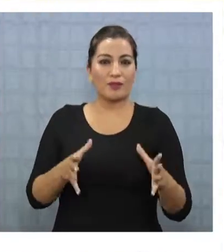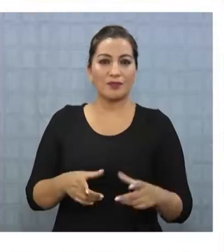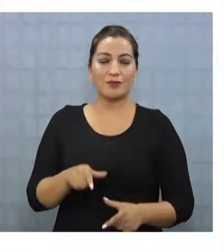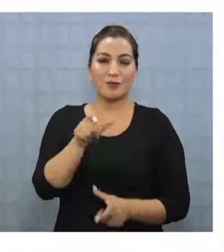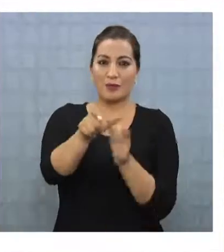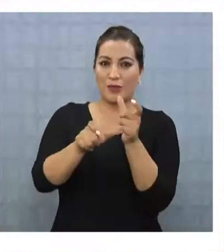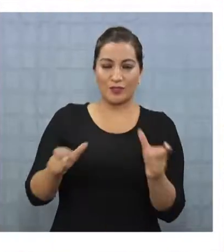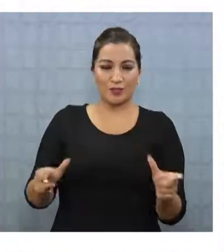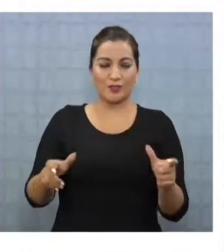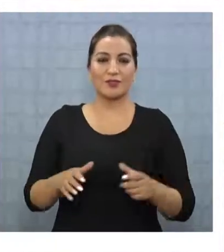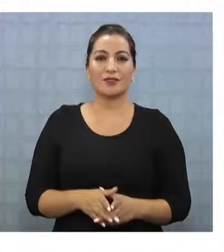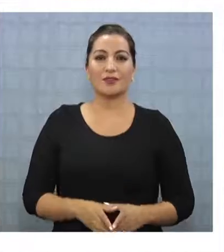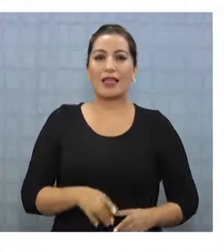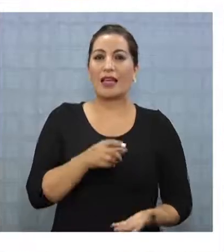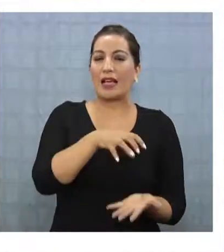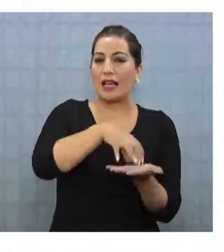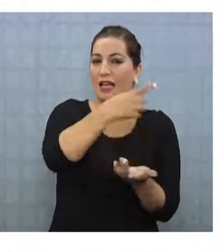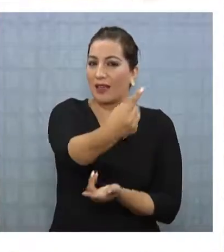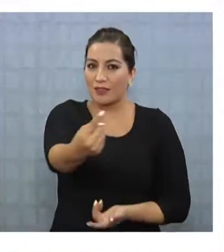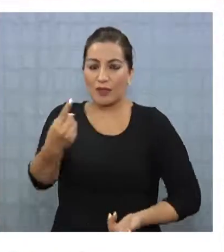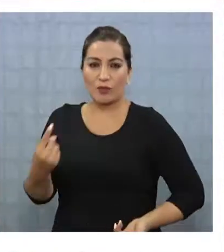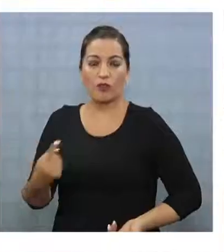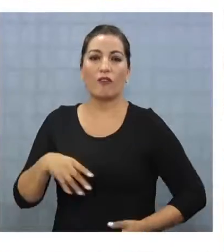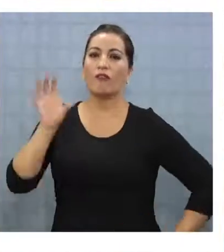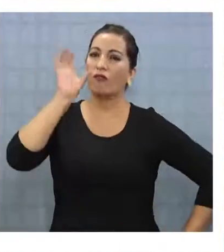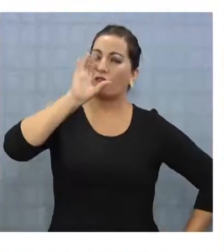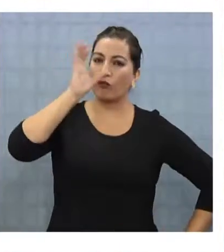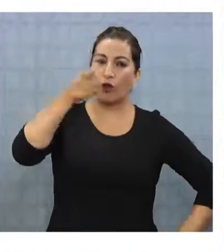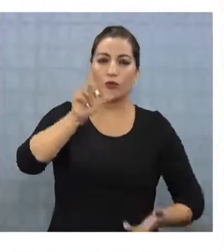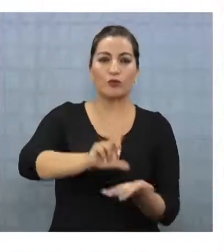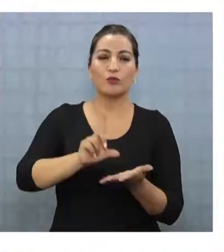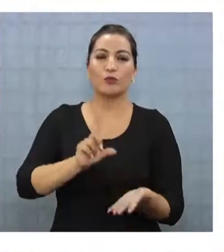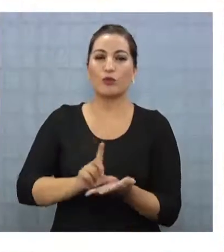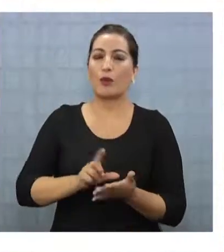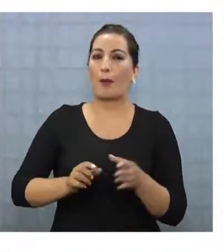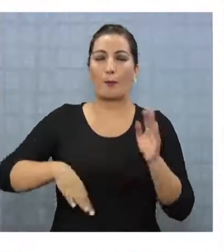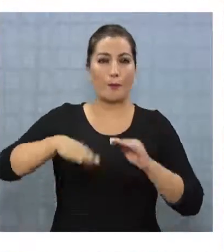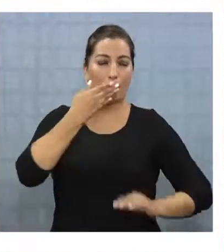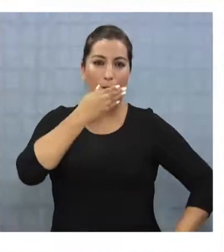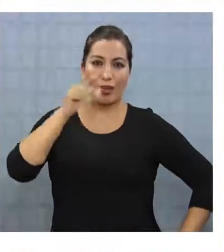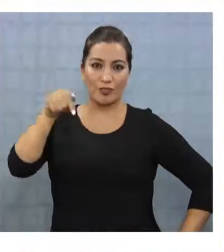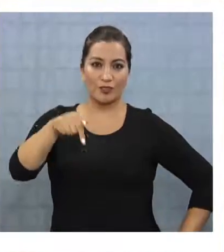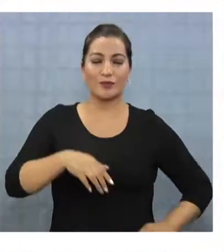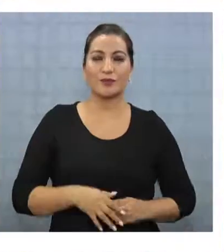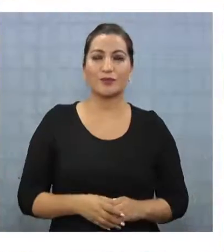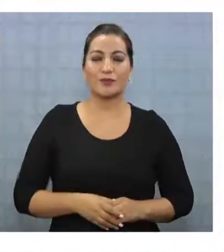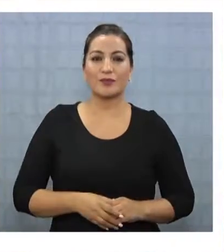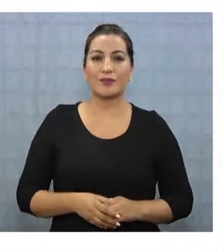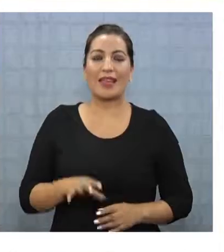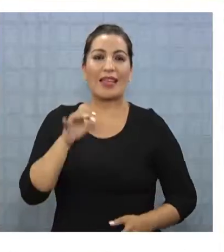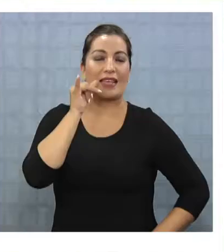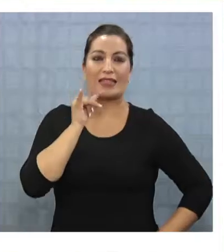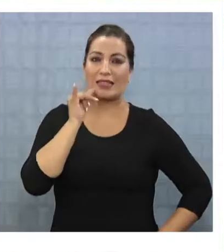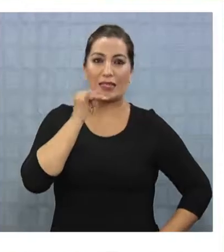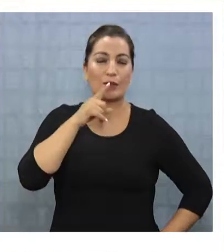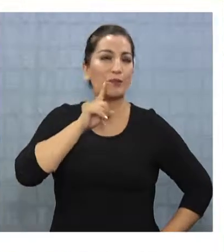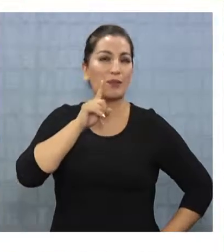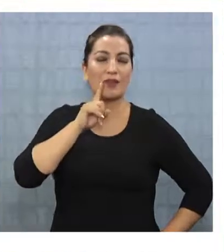presencia de mucha mayor cantidad de exponentes de cada comuna. Vamos a buscar un lugar que sea el más apropiado en la